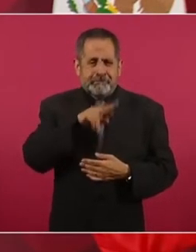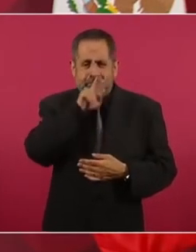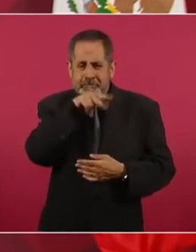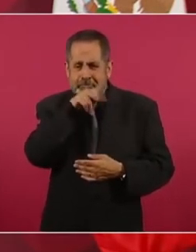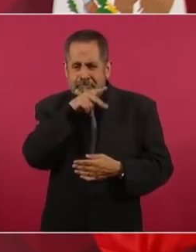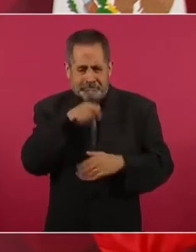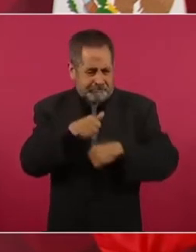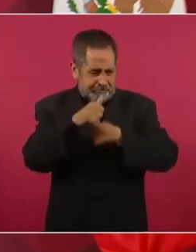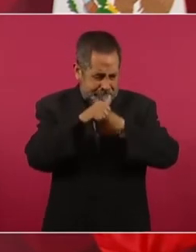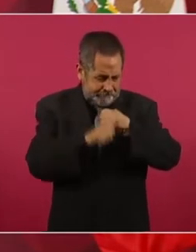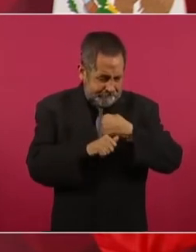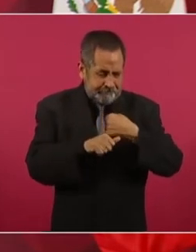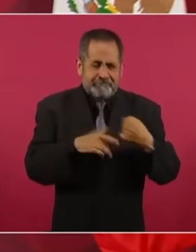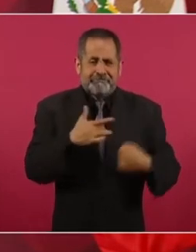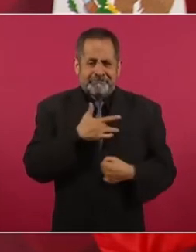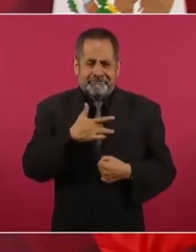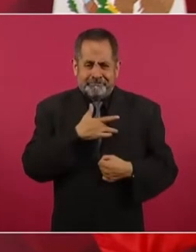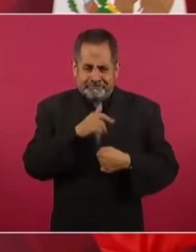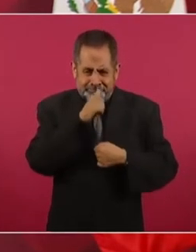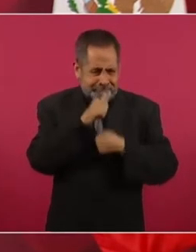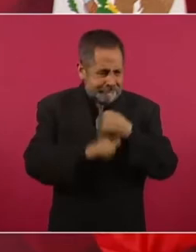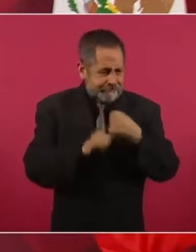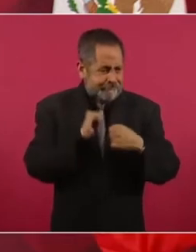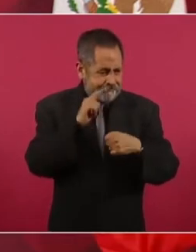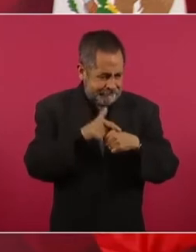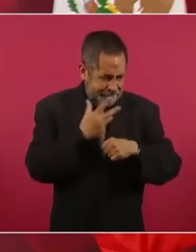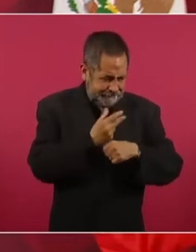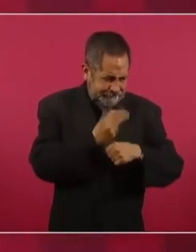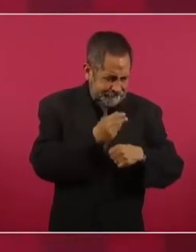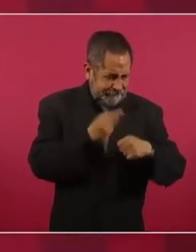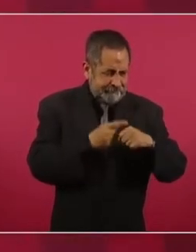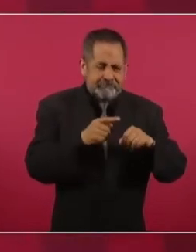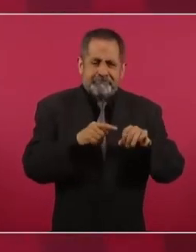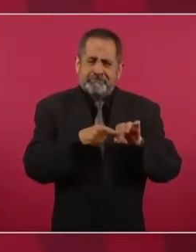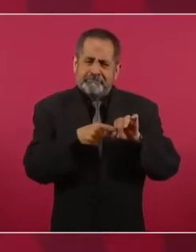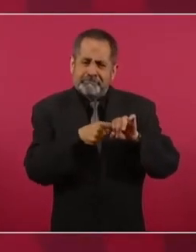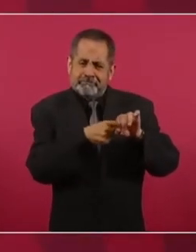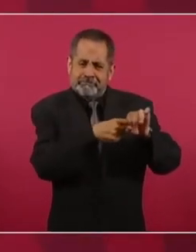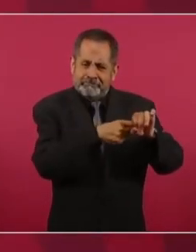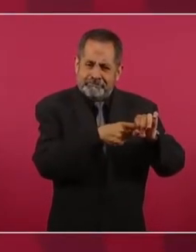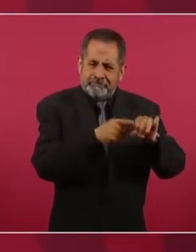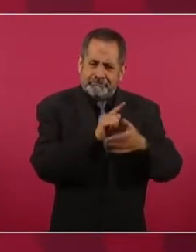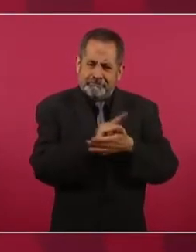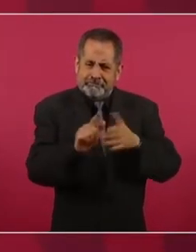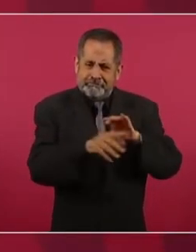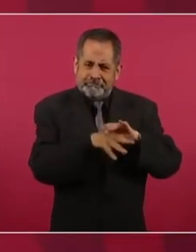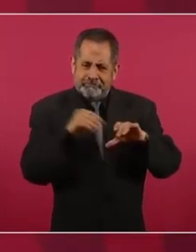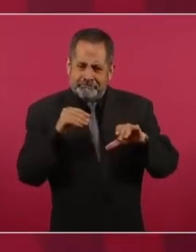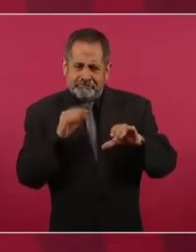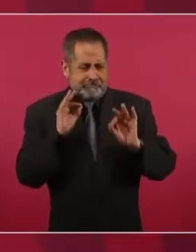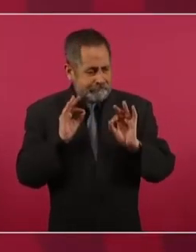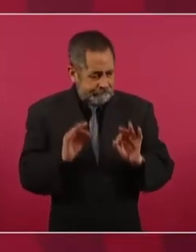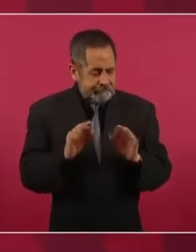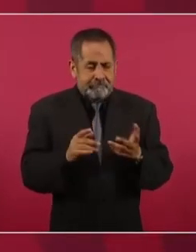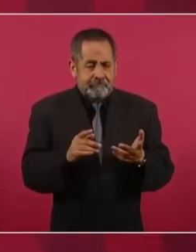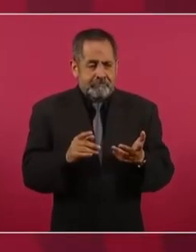y es una de las principales causas de muerte en el país.